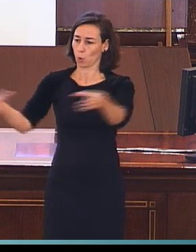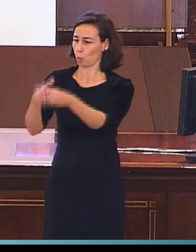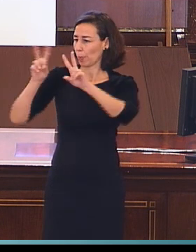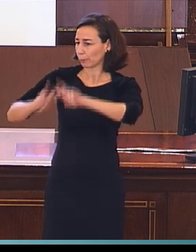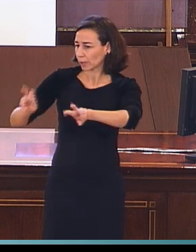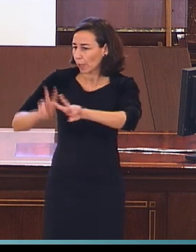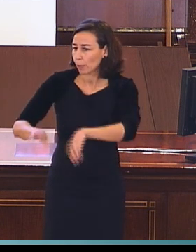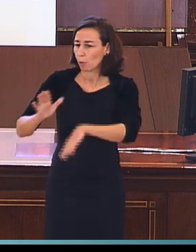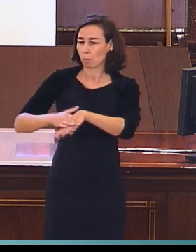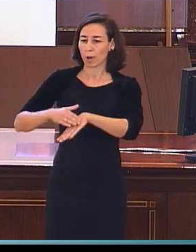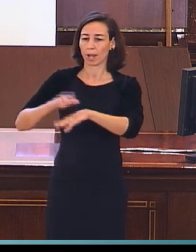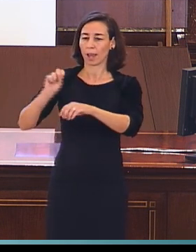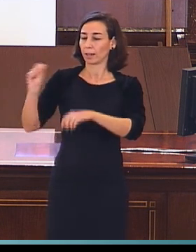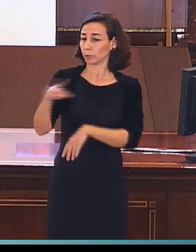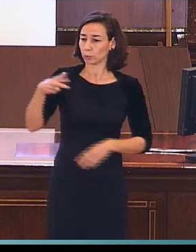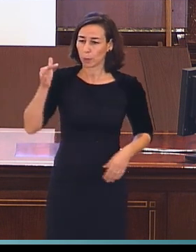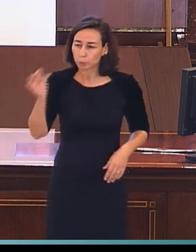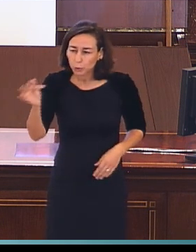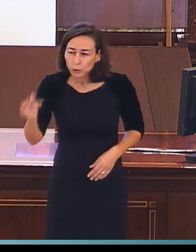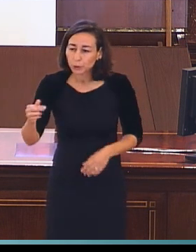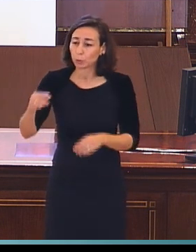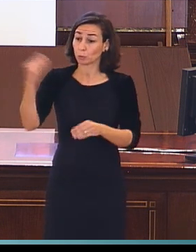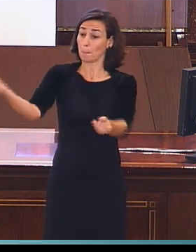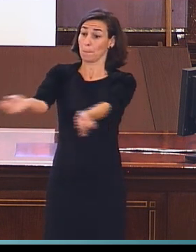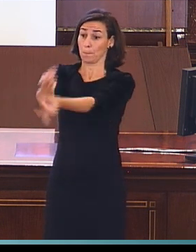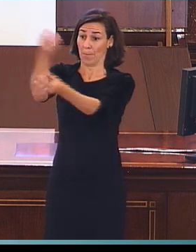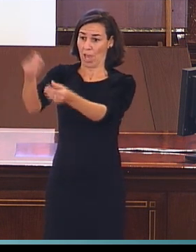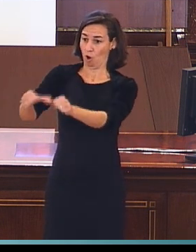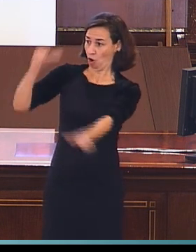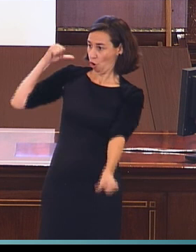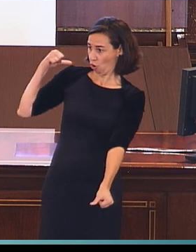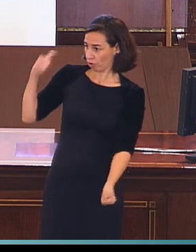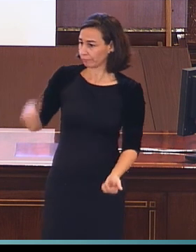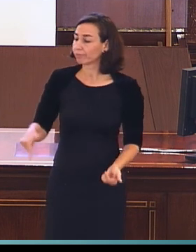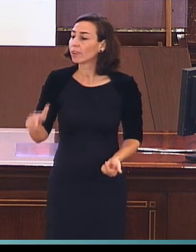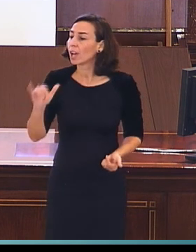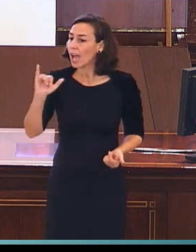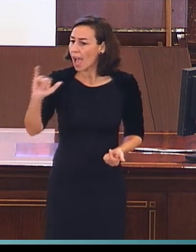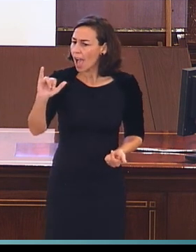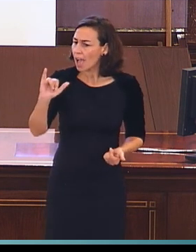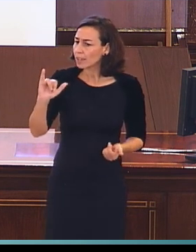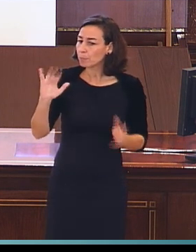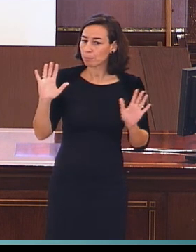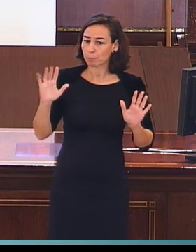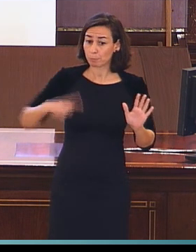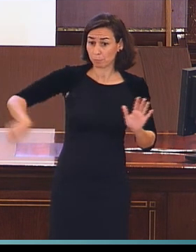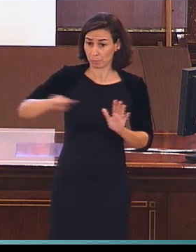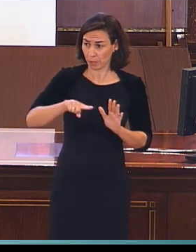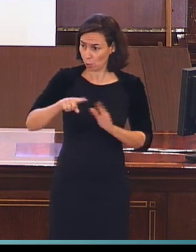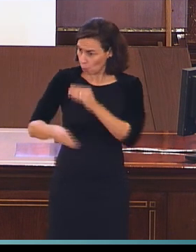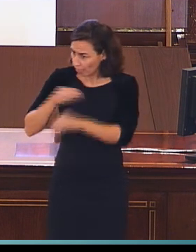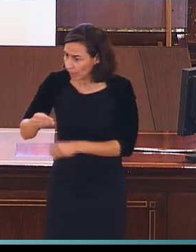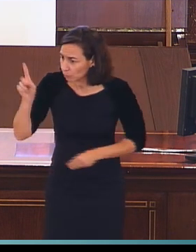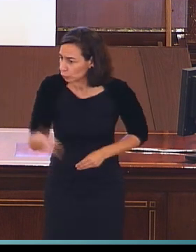fructífera que la anterior, que la que hemos vivido, está realmente en nuestras manos y nunca, mejor dicho.